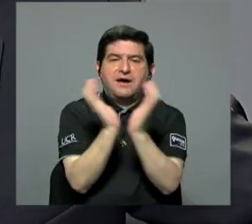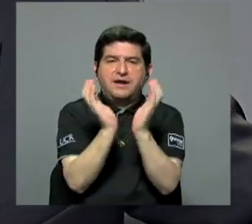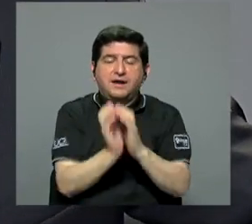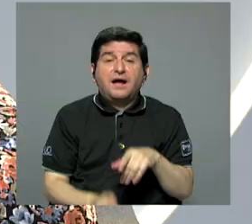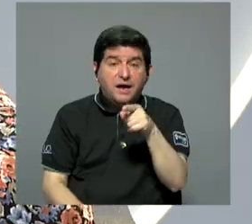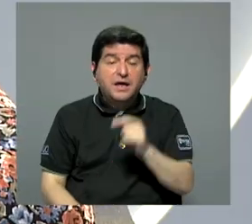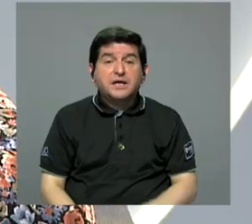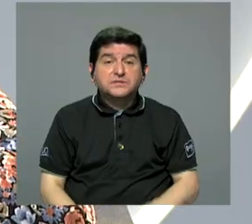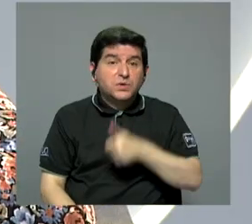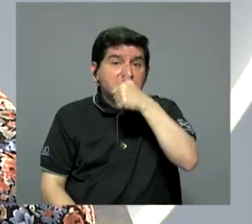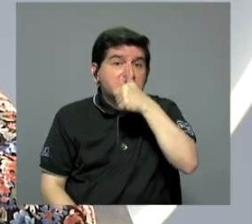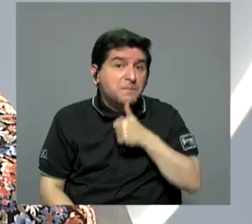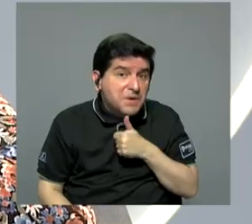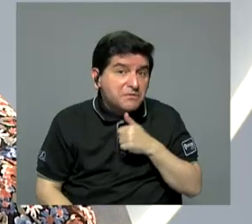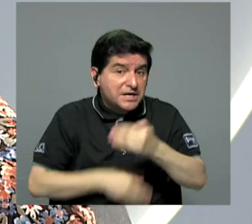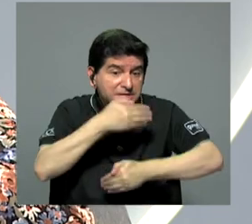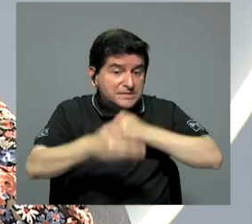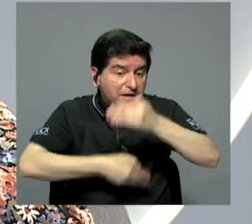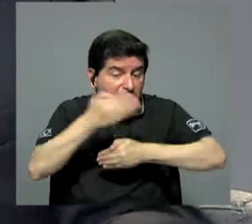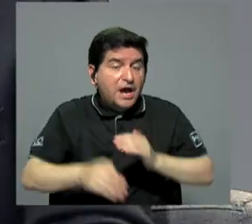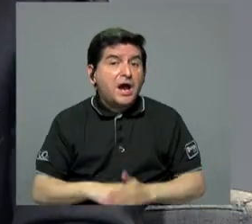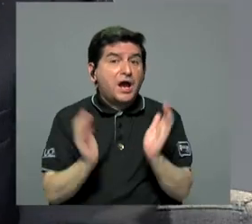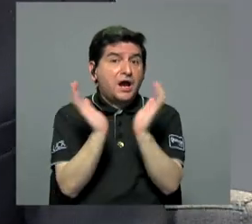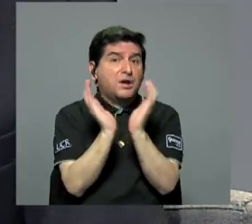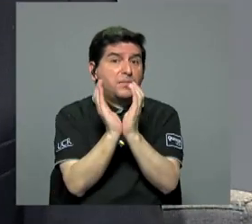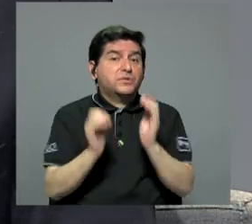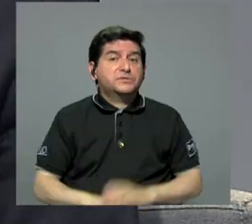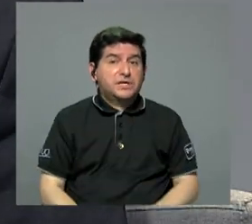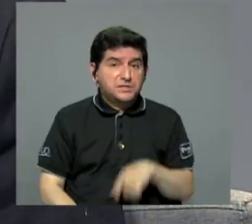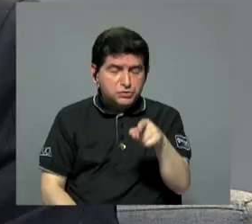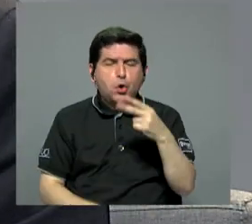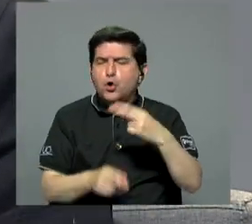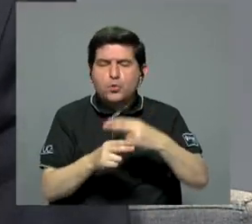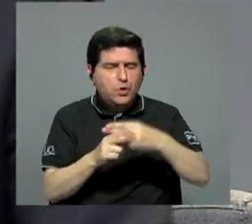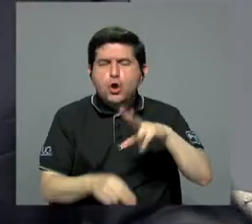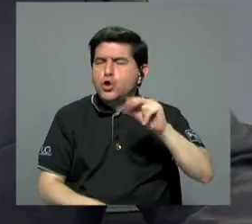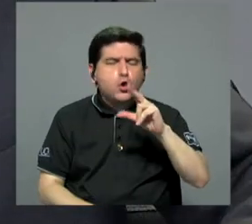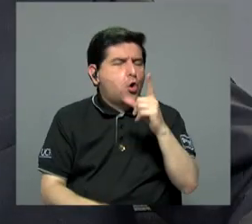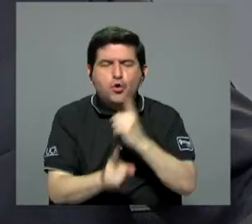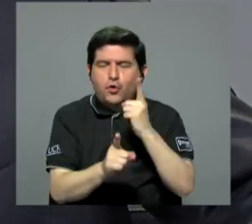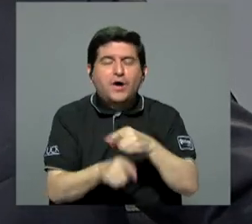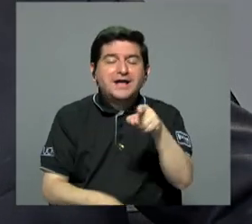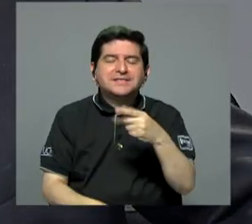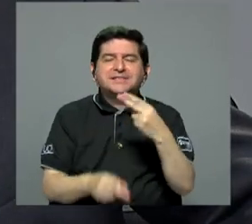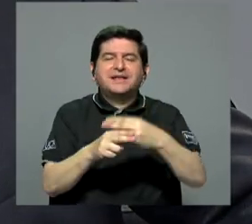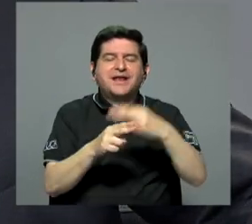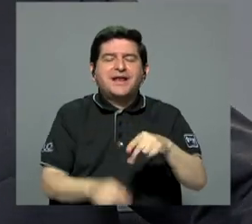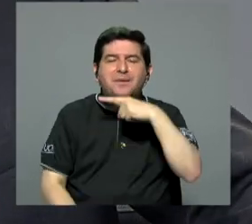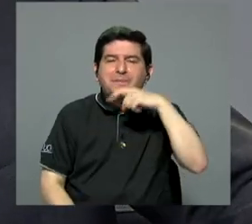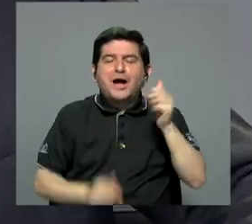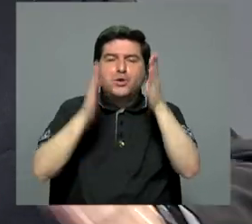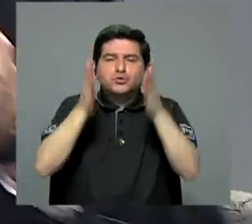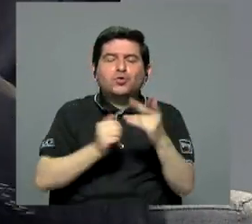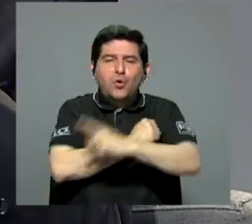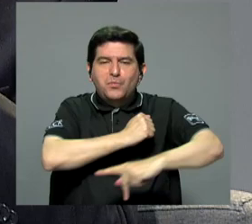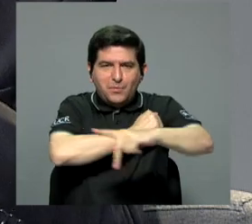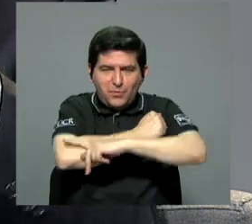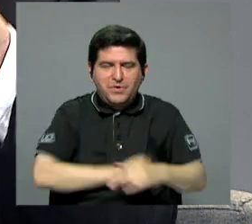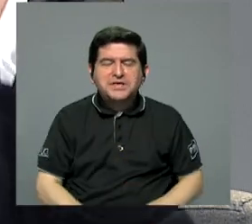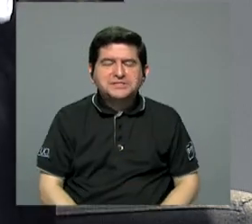esa factura. eso privatización de la caja? No, señora. Con Oscar López así le han llamado a la tercerización. los comunistas trasnochados de este país,